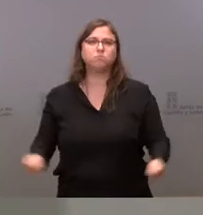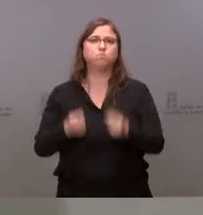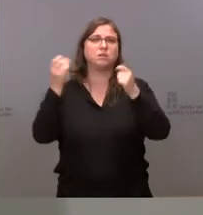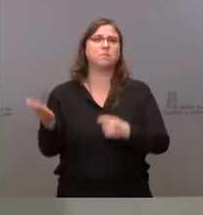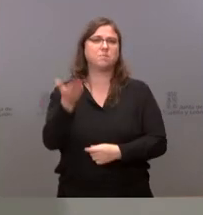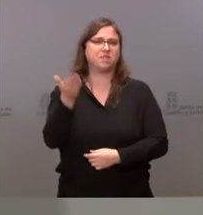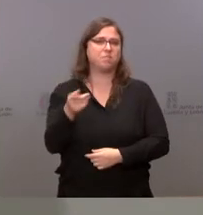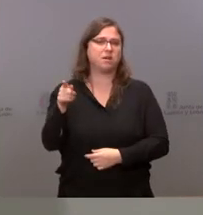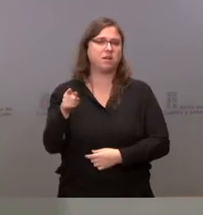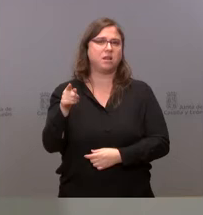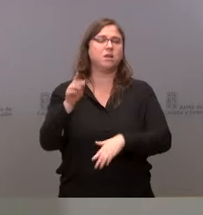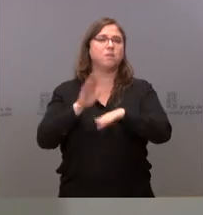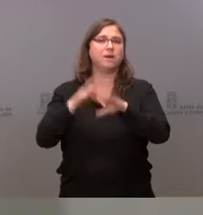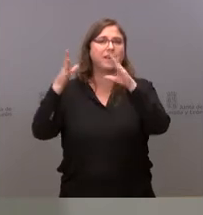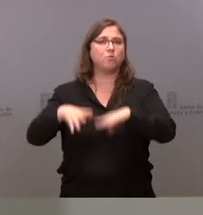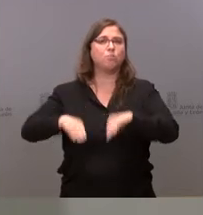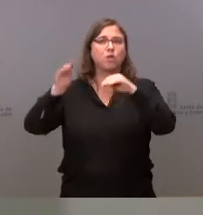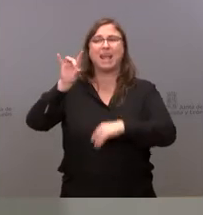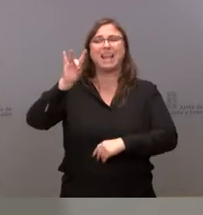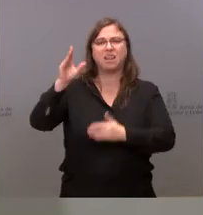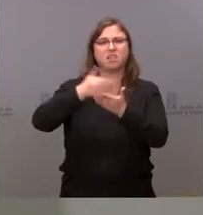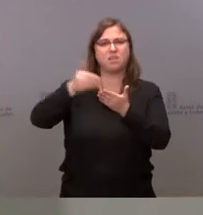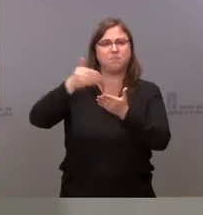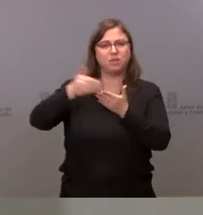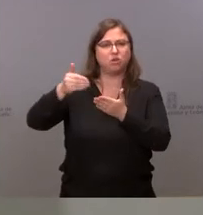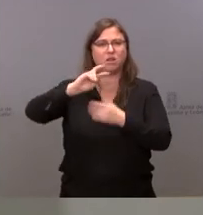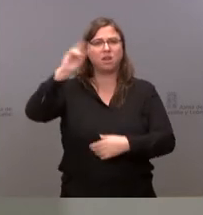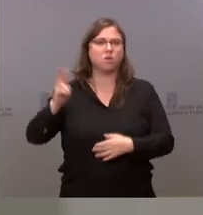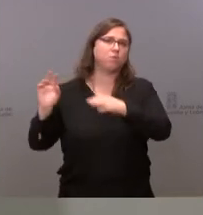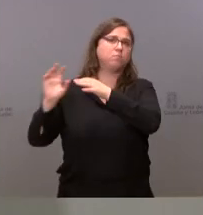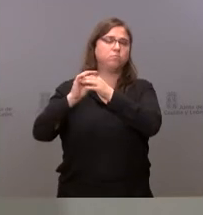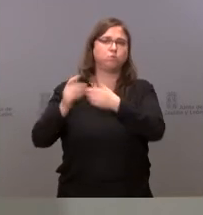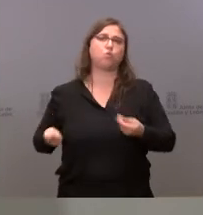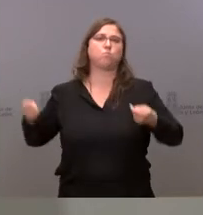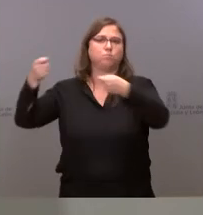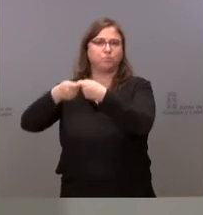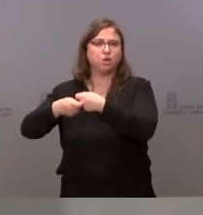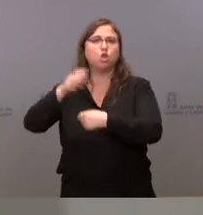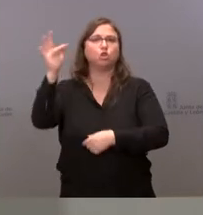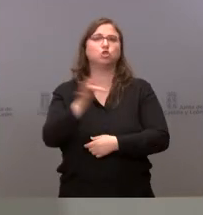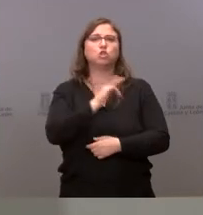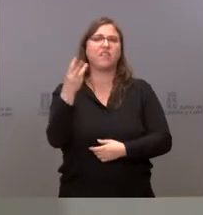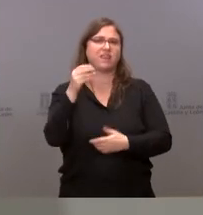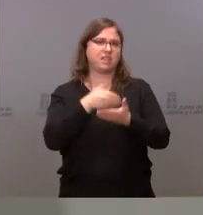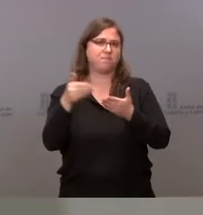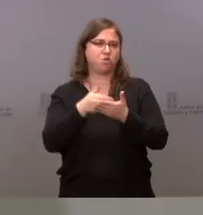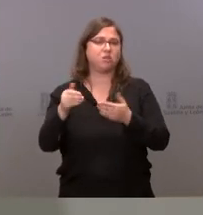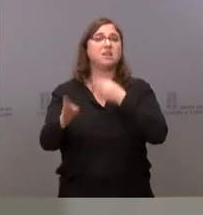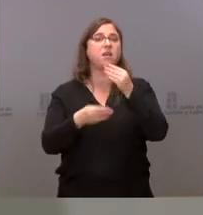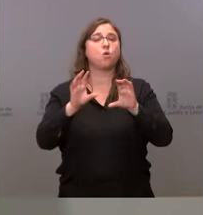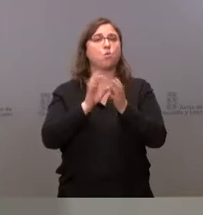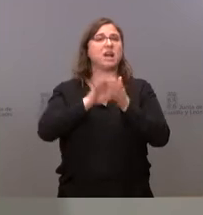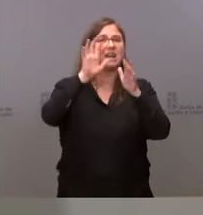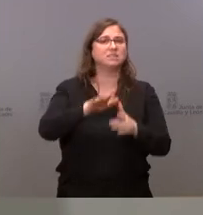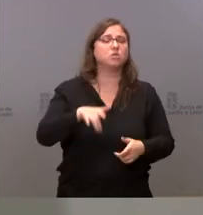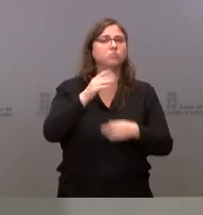actuación para Burgos esos 15 millones de euros que le corresponde poner al Gobierno del total de los 30. Lo que hace la Junta de Castilla y